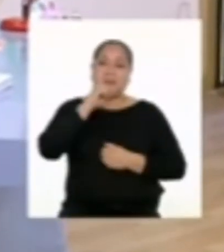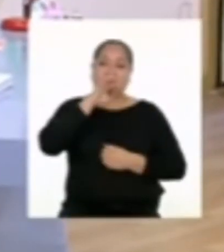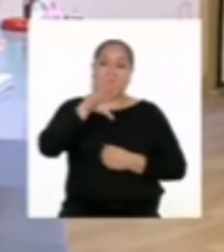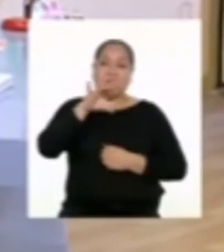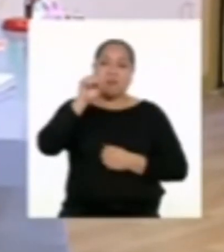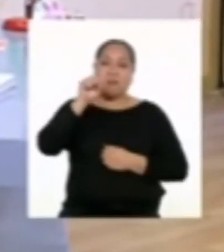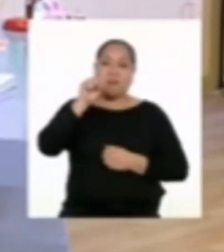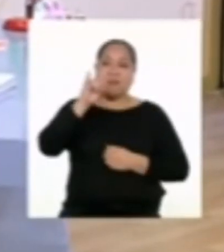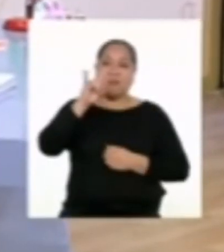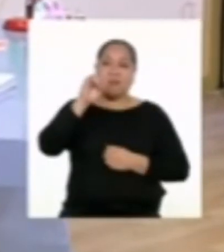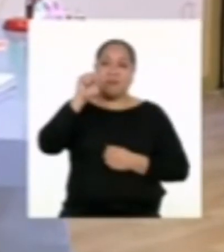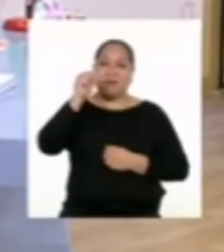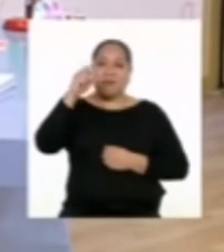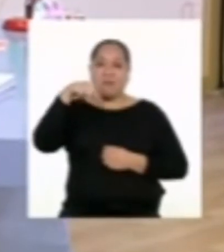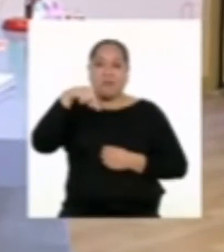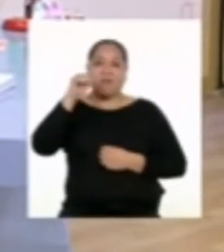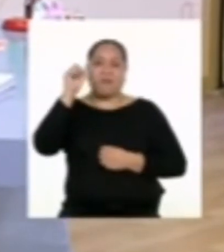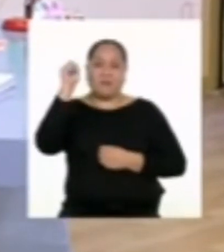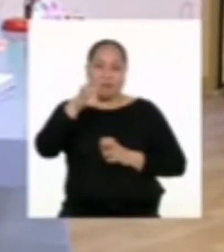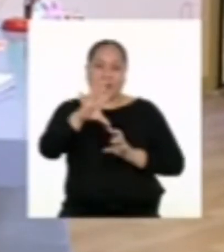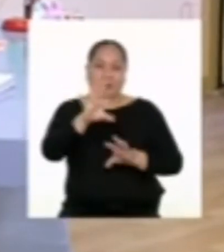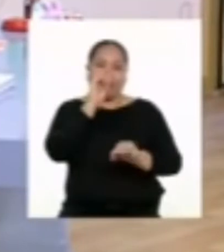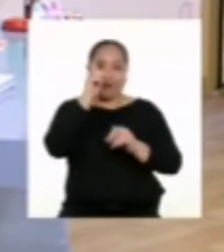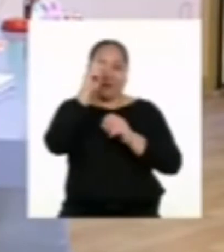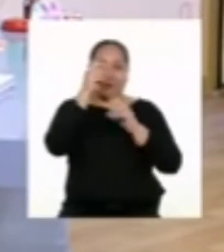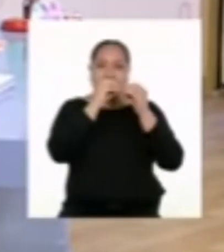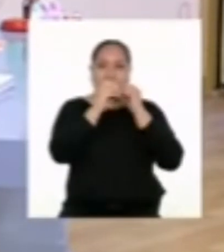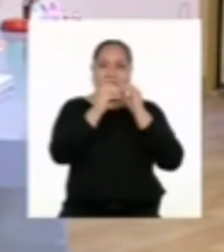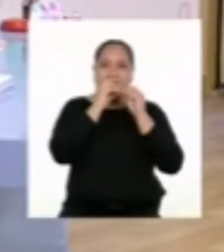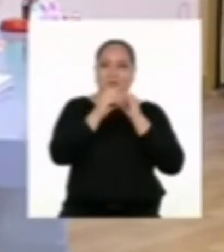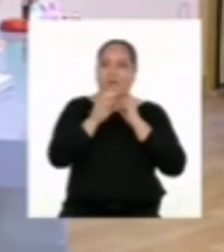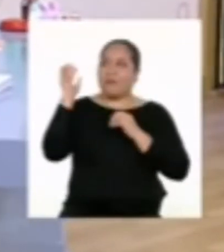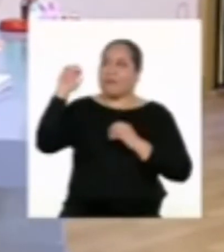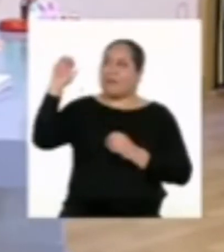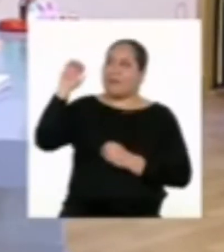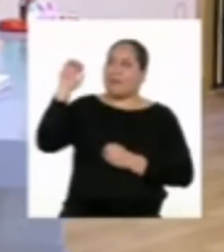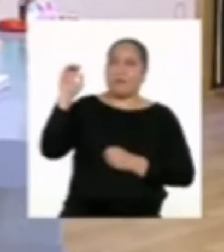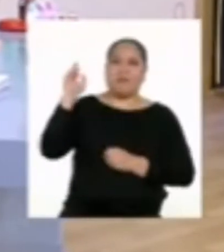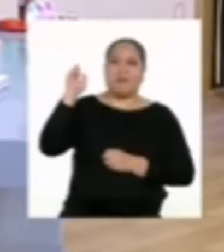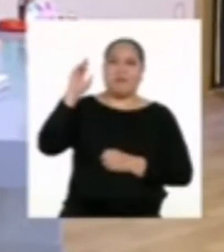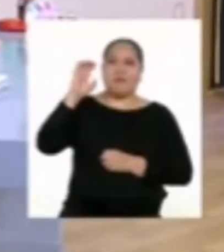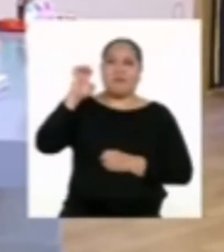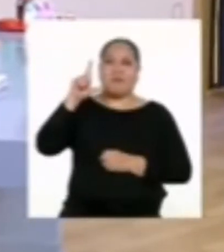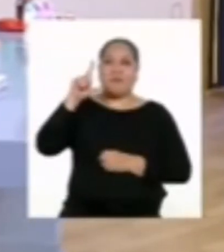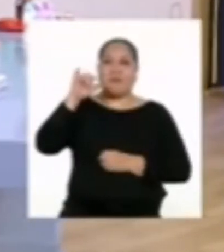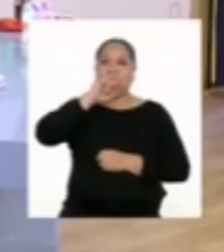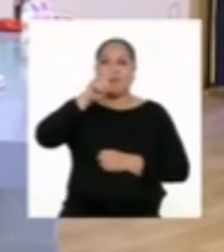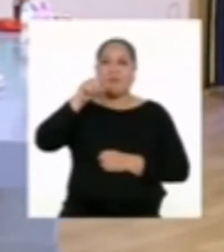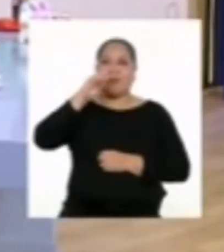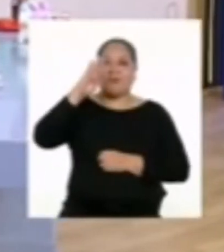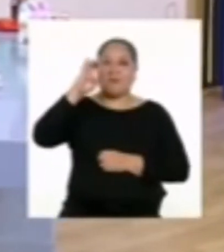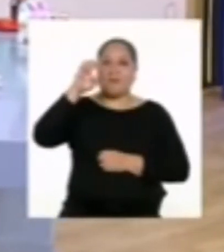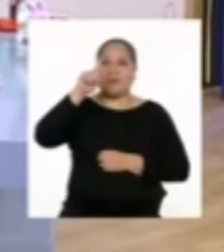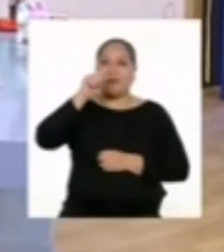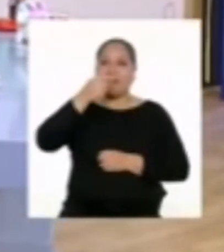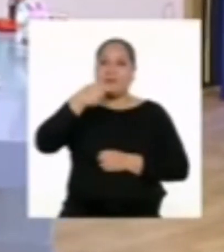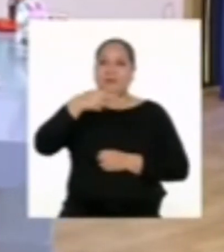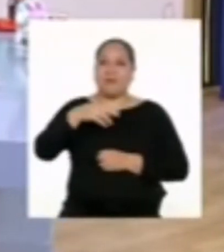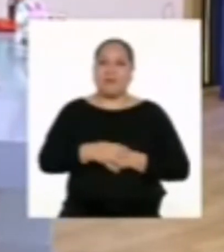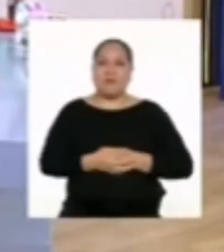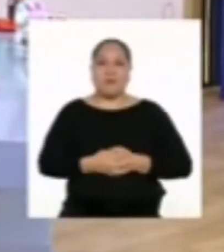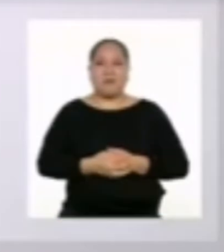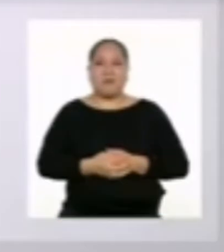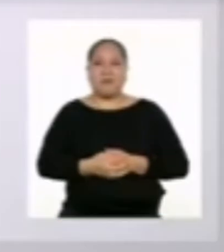Susana, ¡alguna solución encontraremos! Y para eso, llamaremos a la profesora Elizabeth Ramos. ¡Ojalá nos pueda ayudar!